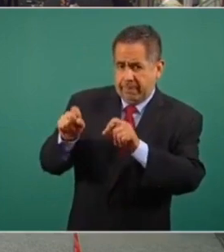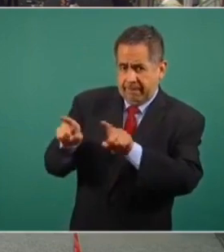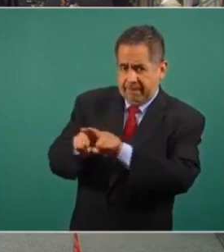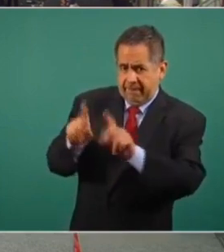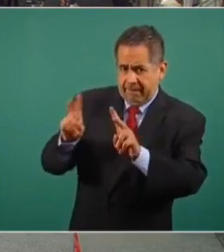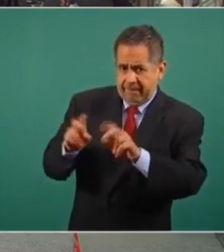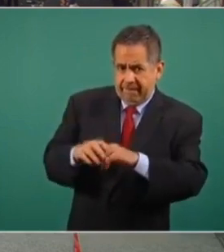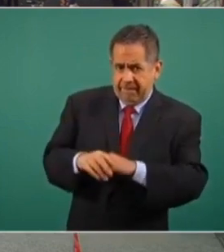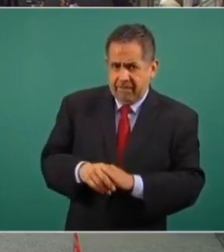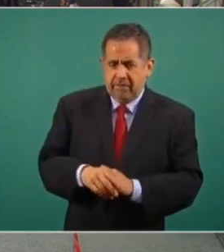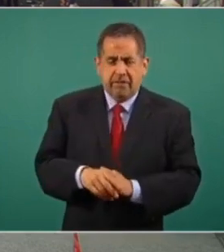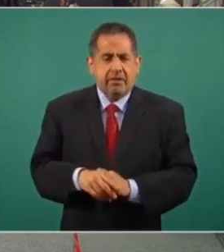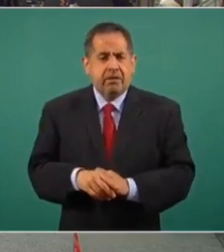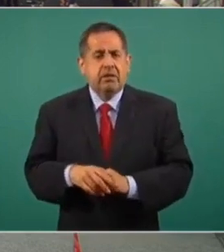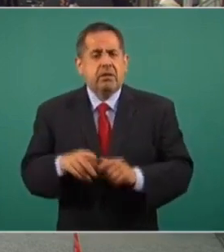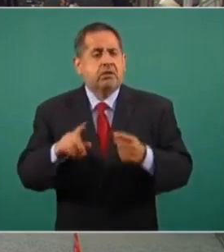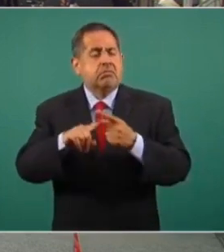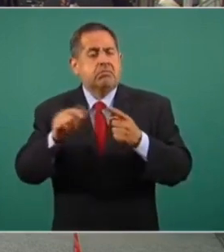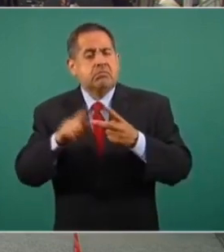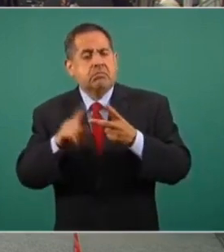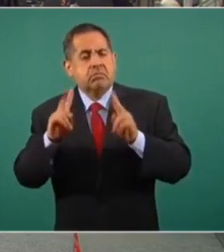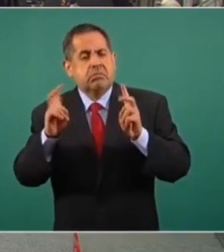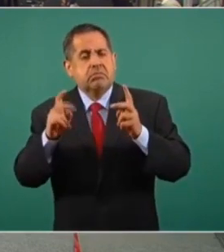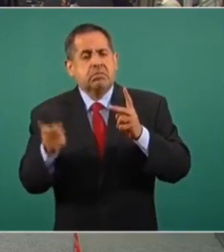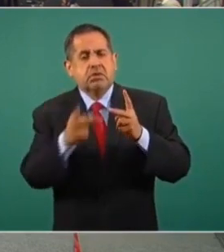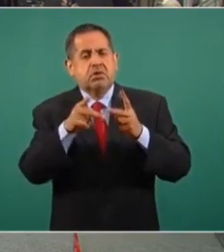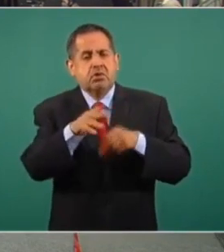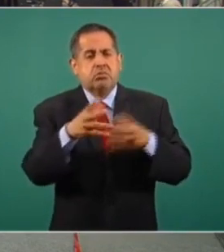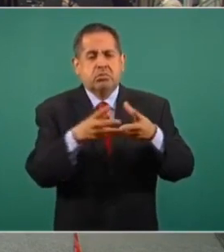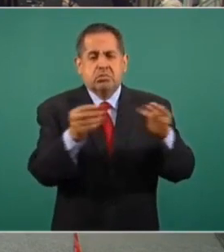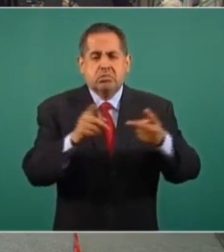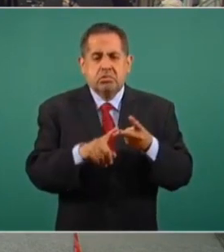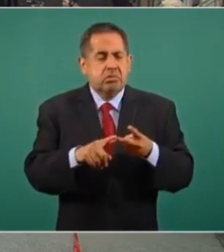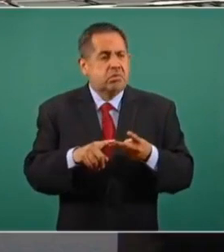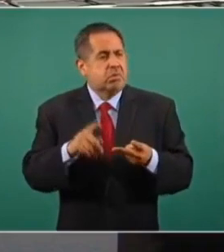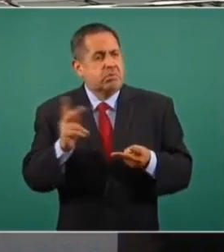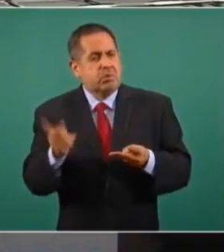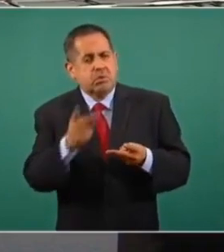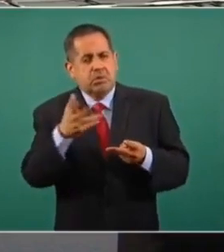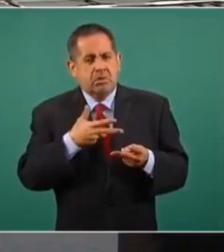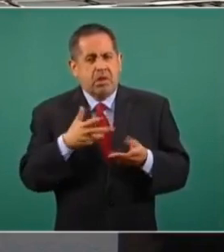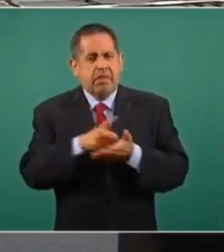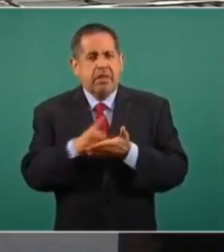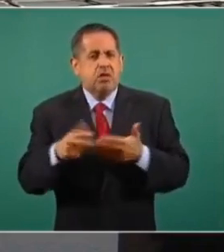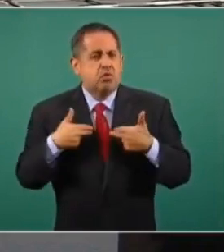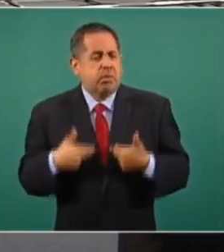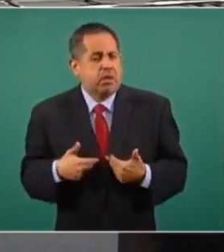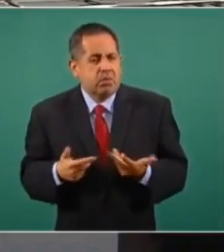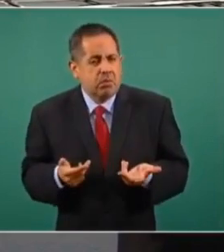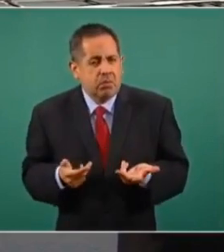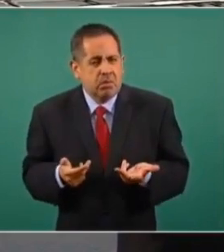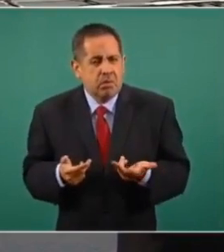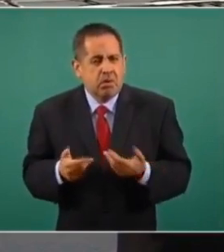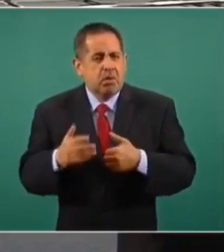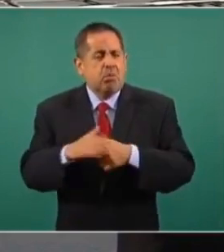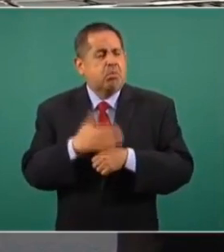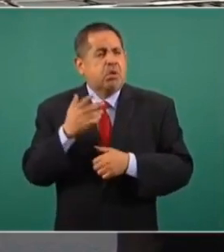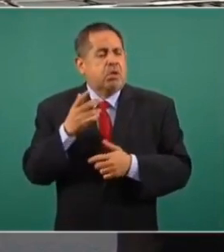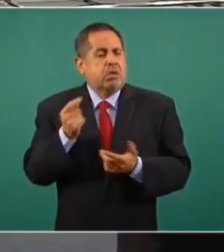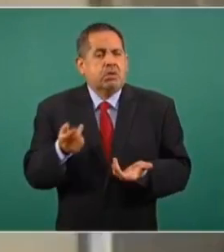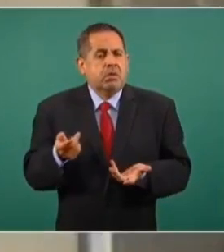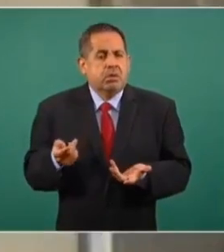bueno, tengo una pregunta en torno al tema de desaparición. Si es un derecho humano, ¿por qué no